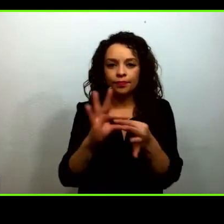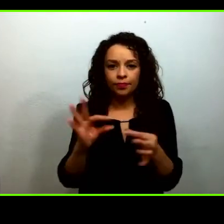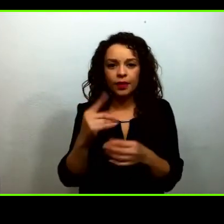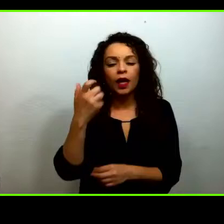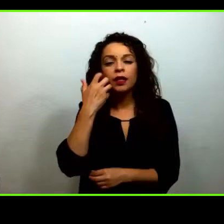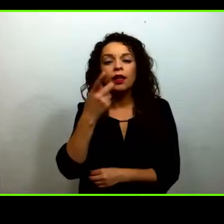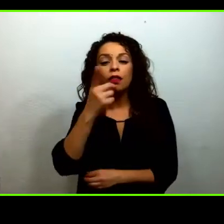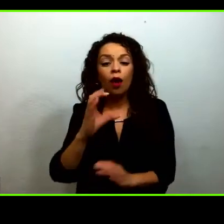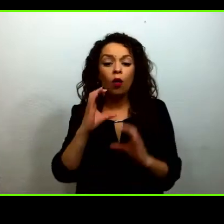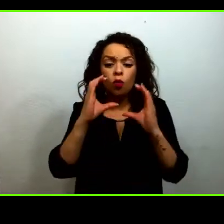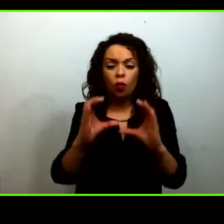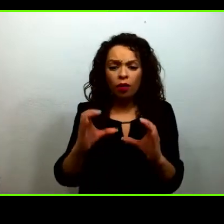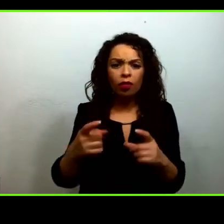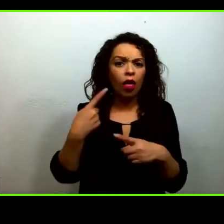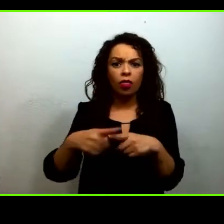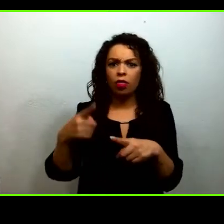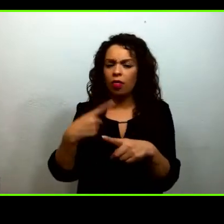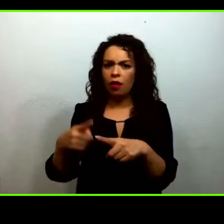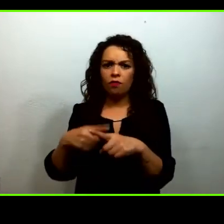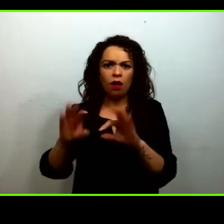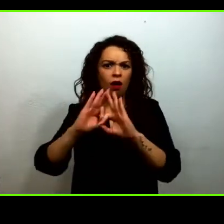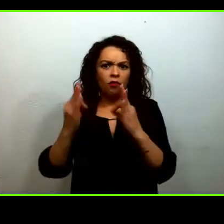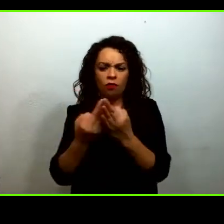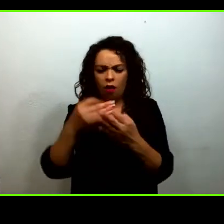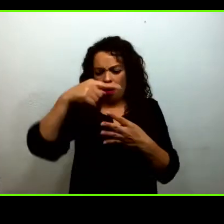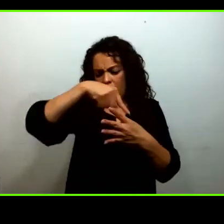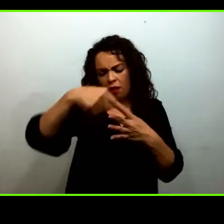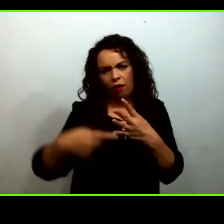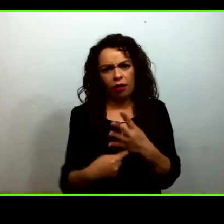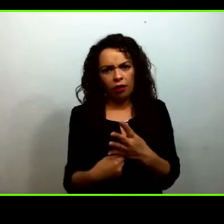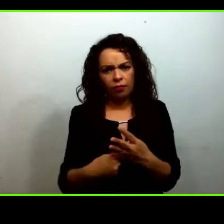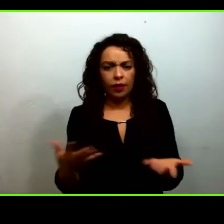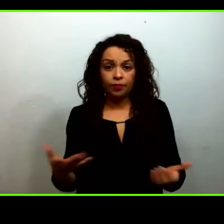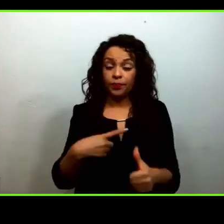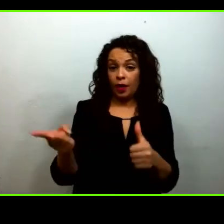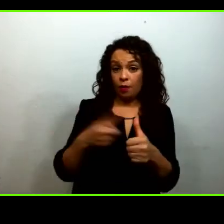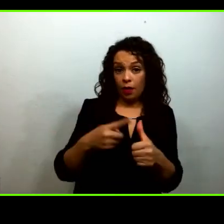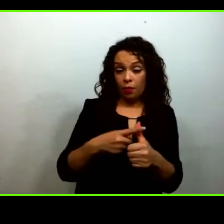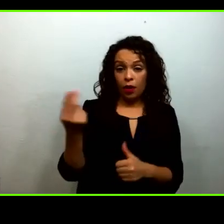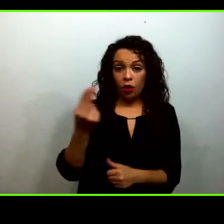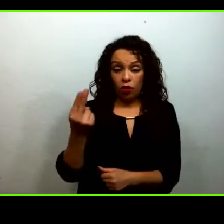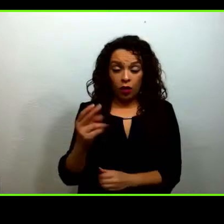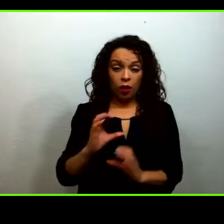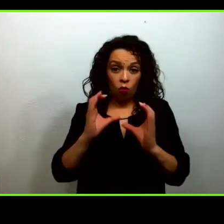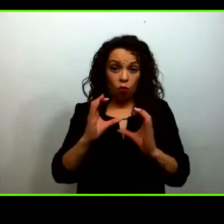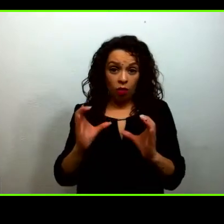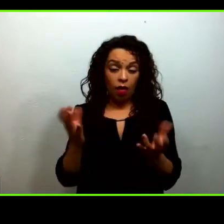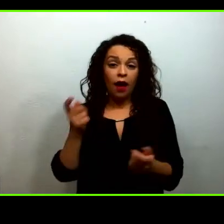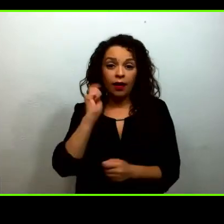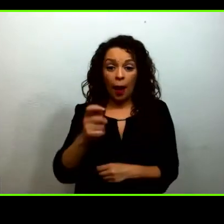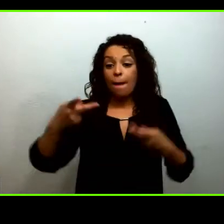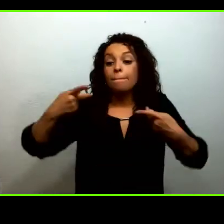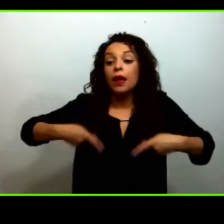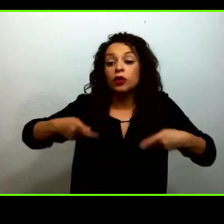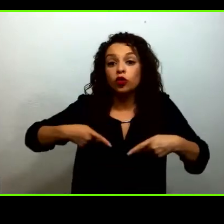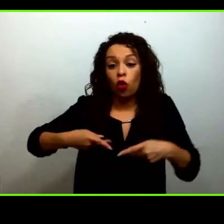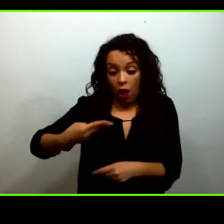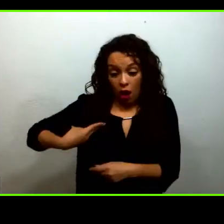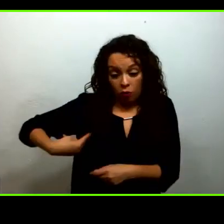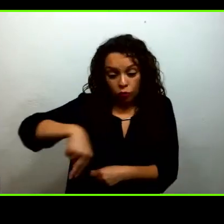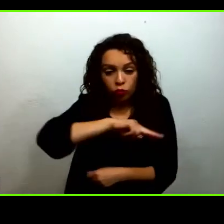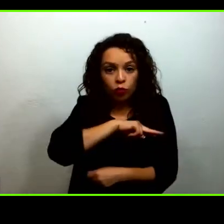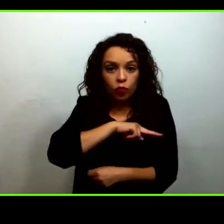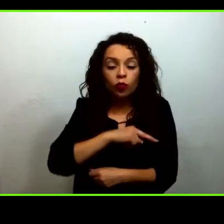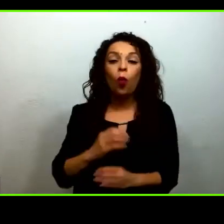ámbitos. Primero, tenemos que cuidarnos nosotros mismos como personas, tenemos que cuidar nuestra mente, nuestro